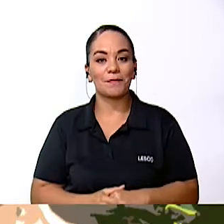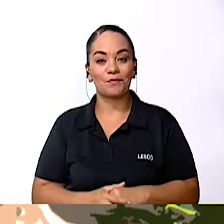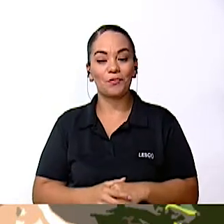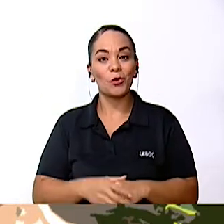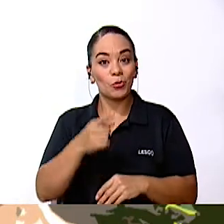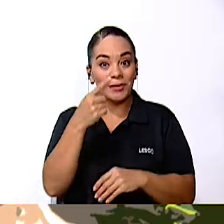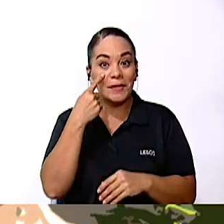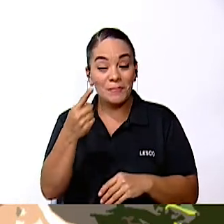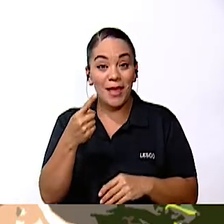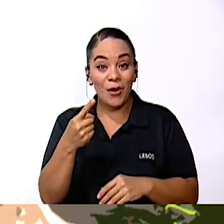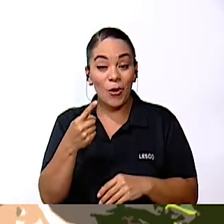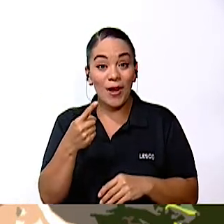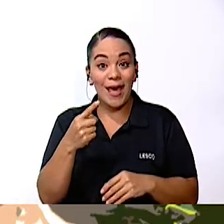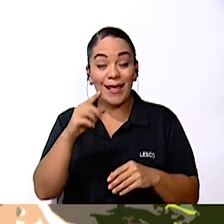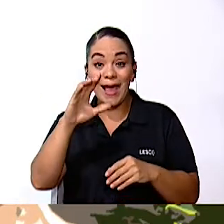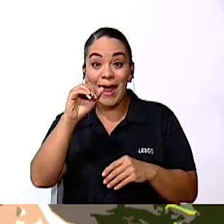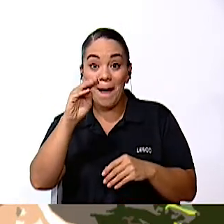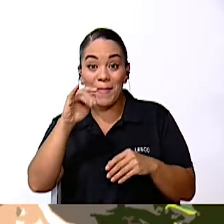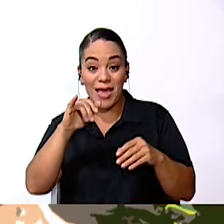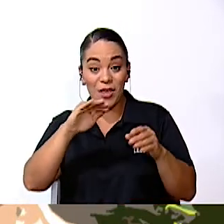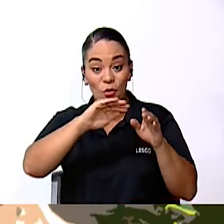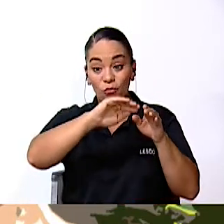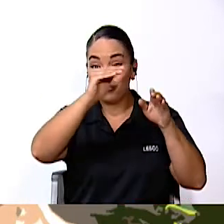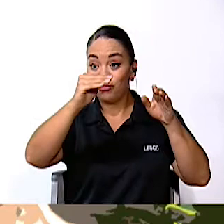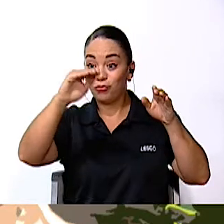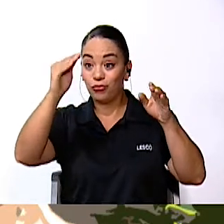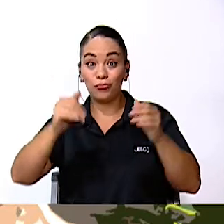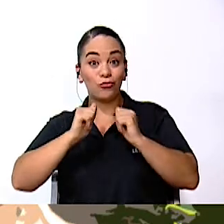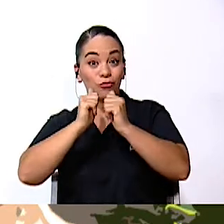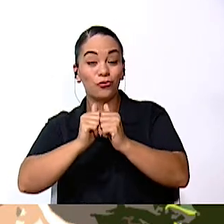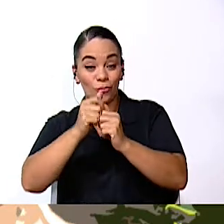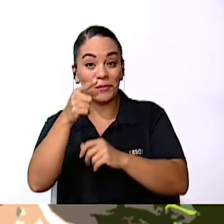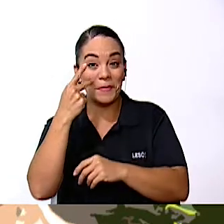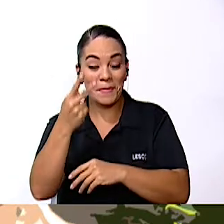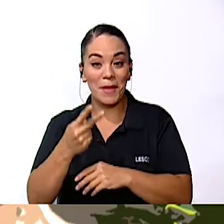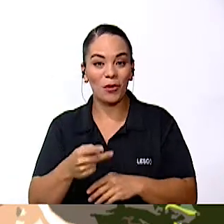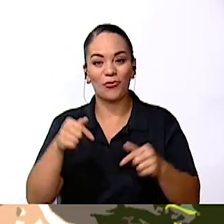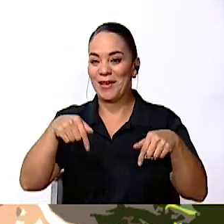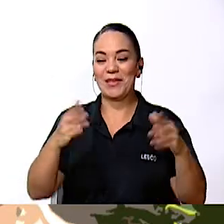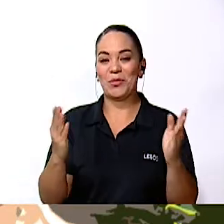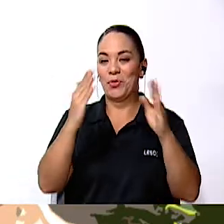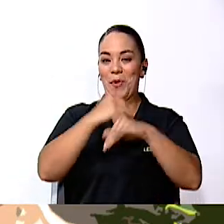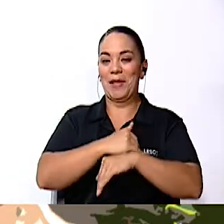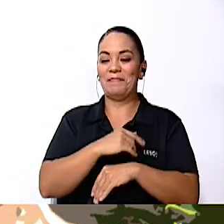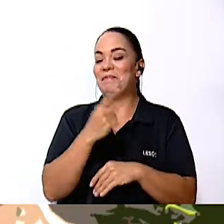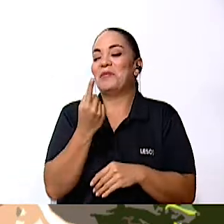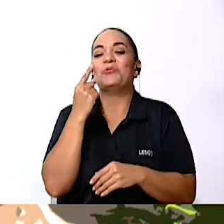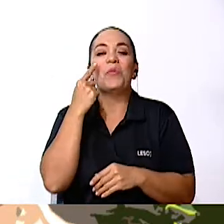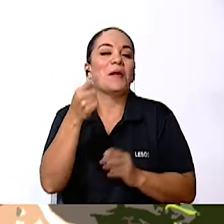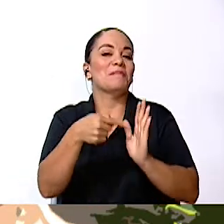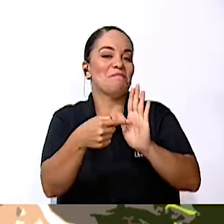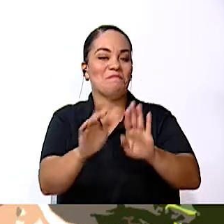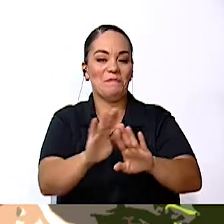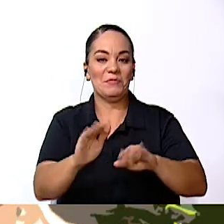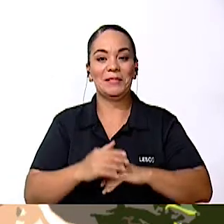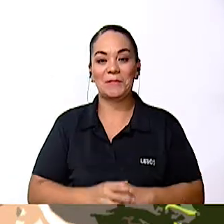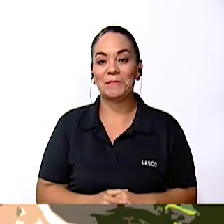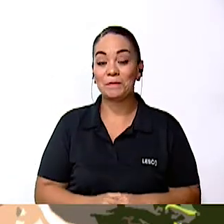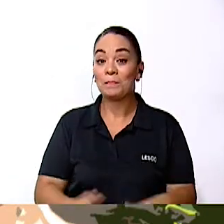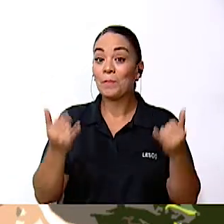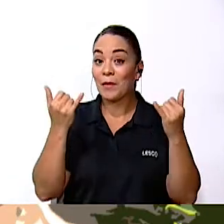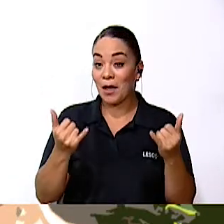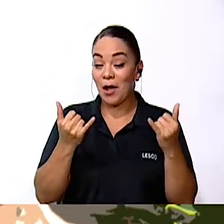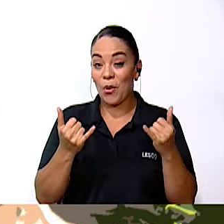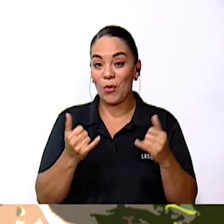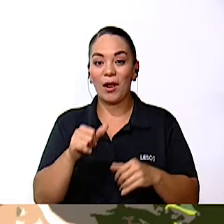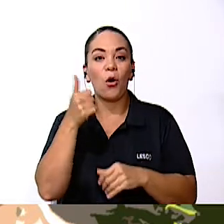habrán visto? No creo, ¿verdad? Porque de acá en el país no hay camellos Era solamente ilustrativa Pero ahora vamos con este otro